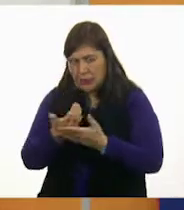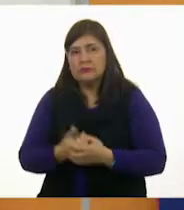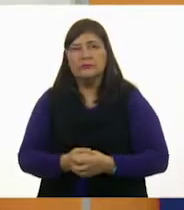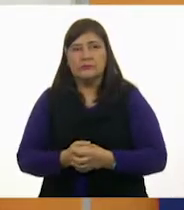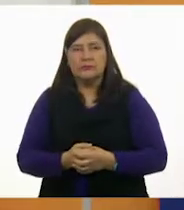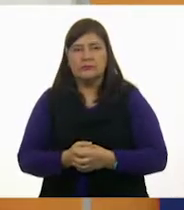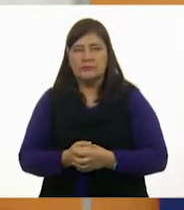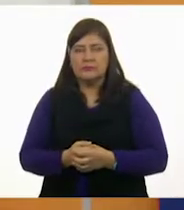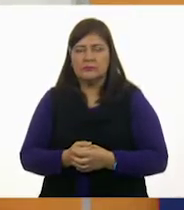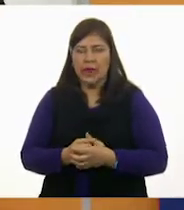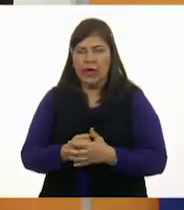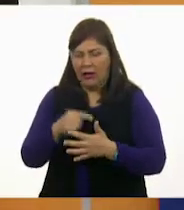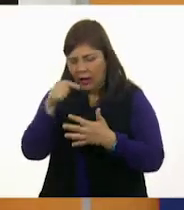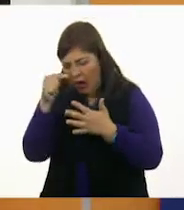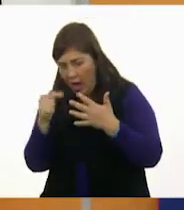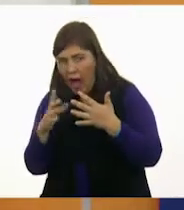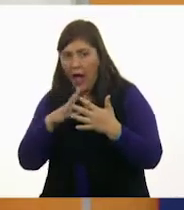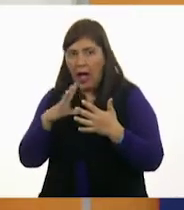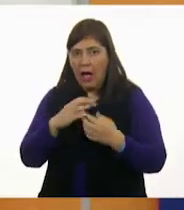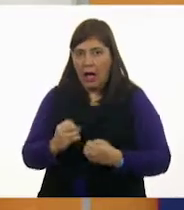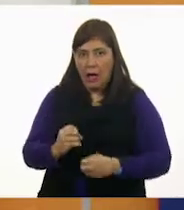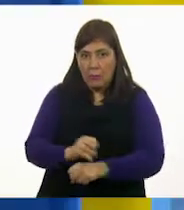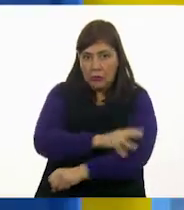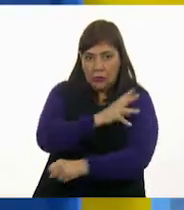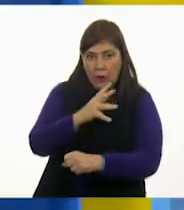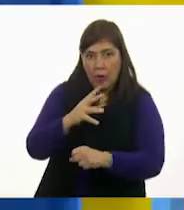¿Hay emociones buenas y malas?